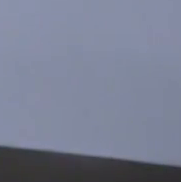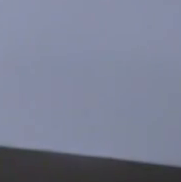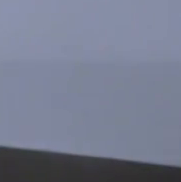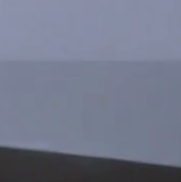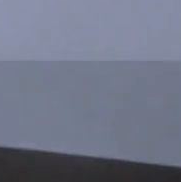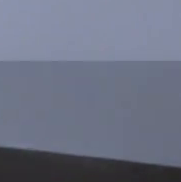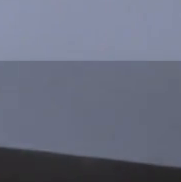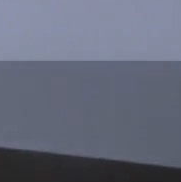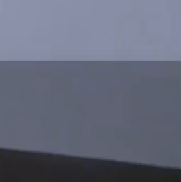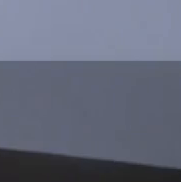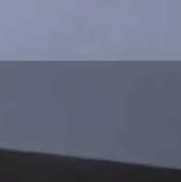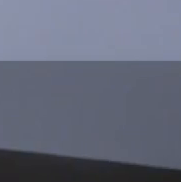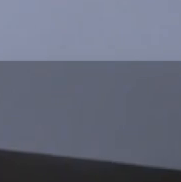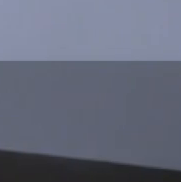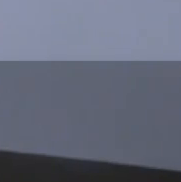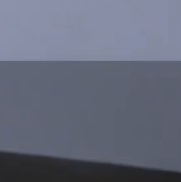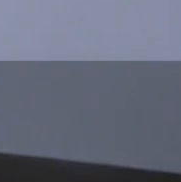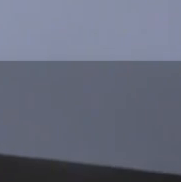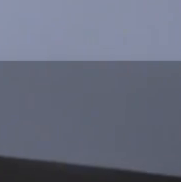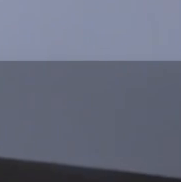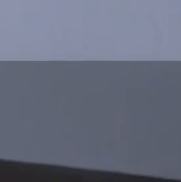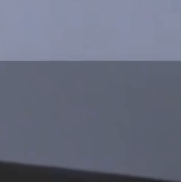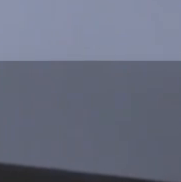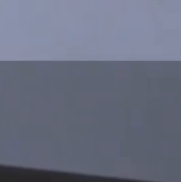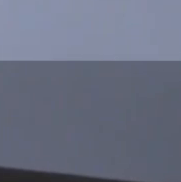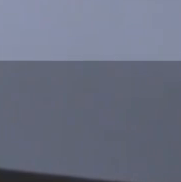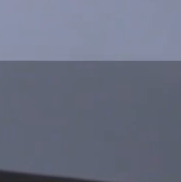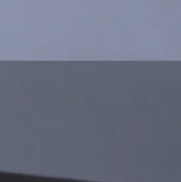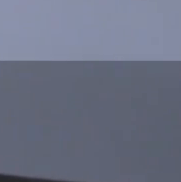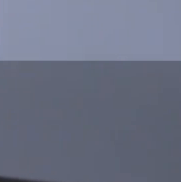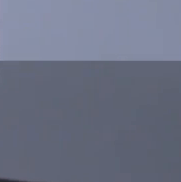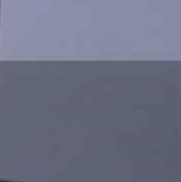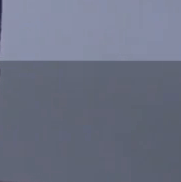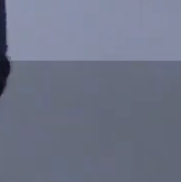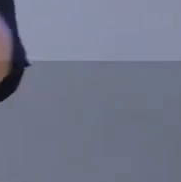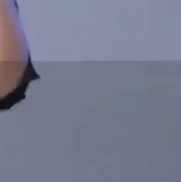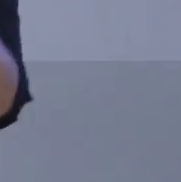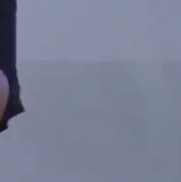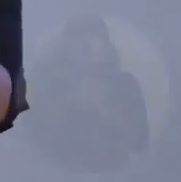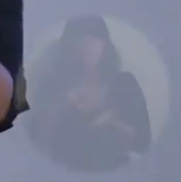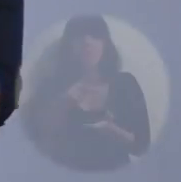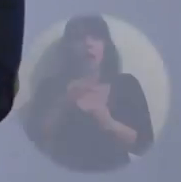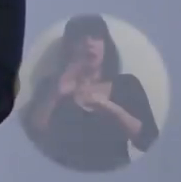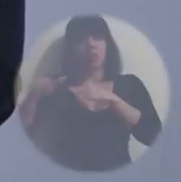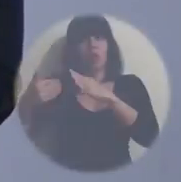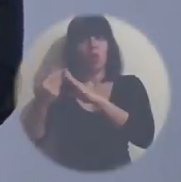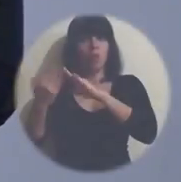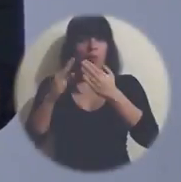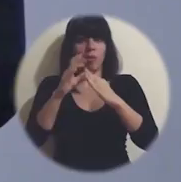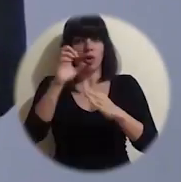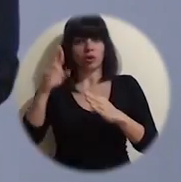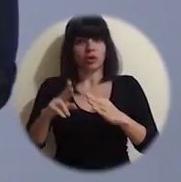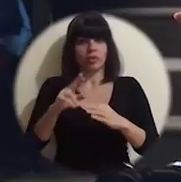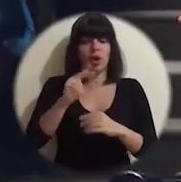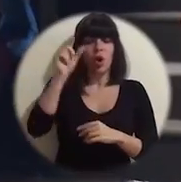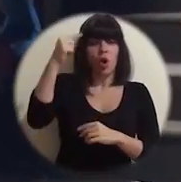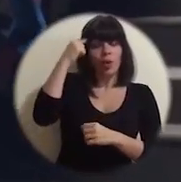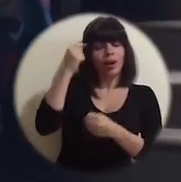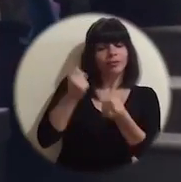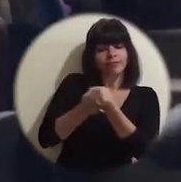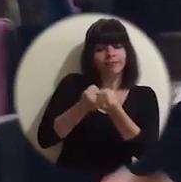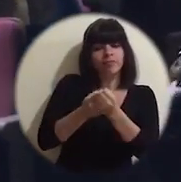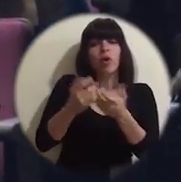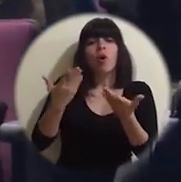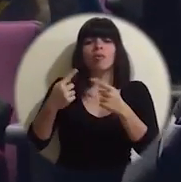rendición de cuentas, en la cual muestra obras y equipos financiados por el pueblo de Costa Rica e impulsados por el gobierno con el